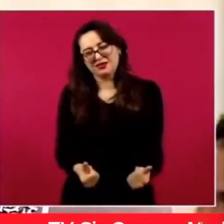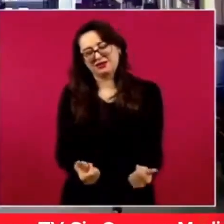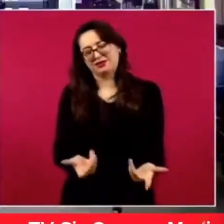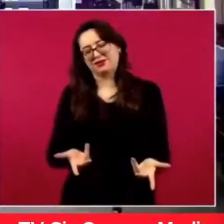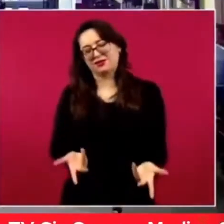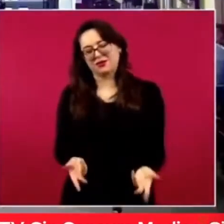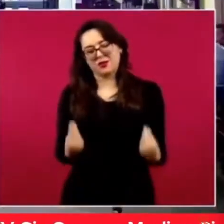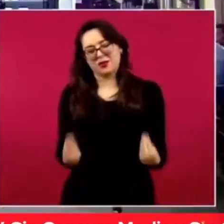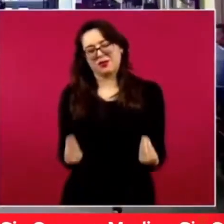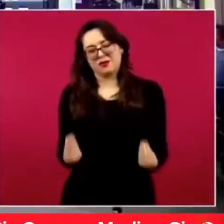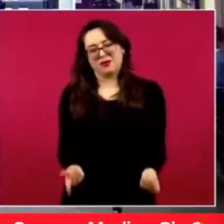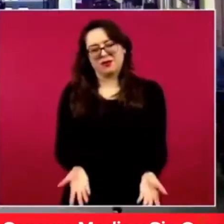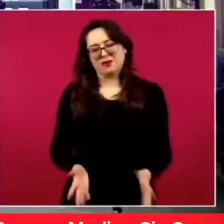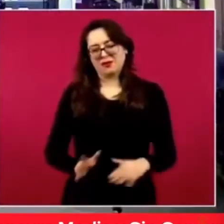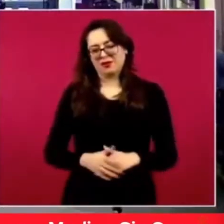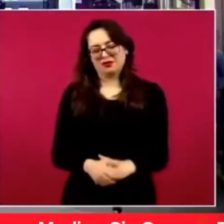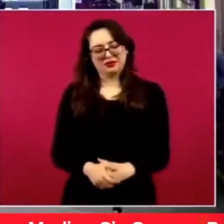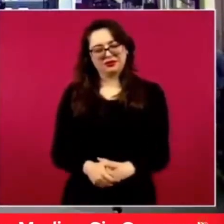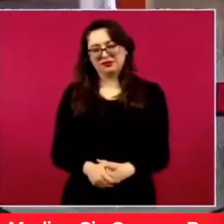¿quién lo hizo?